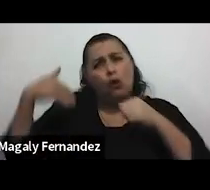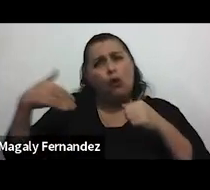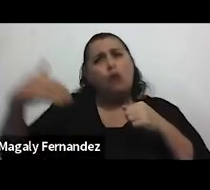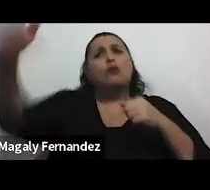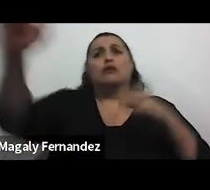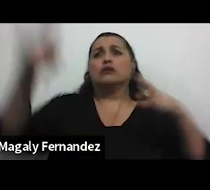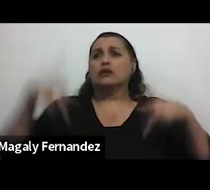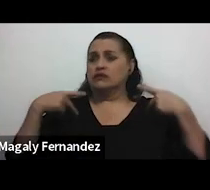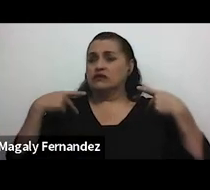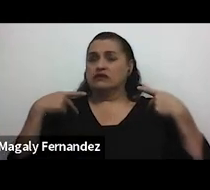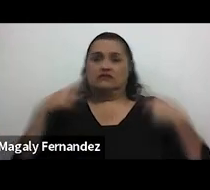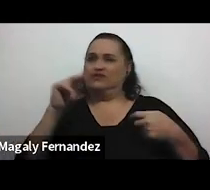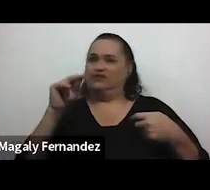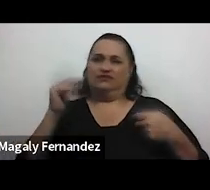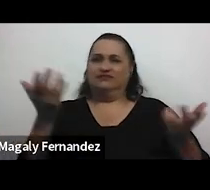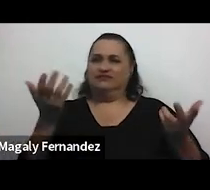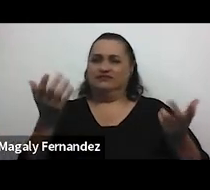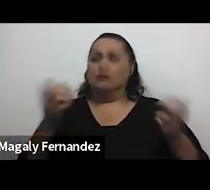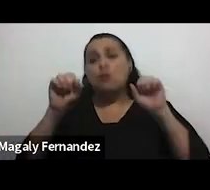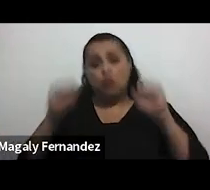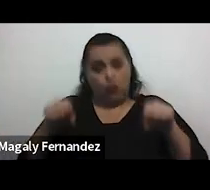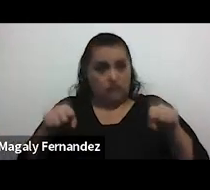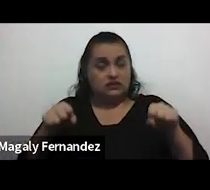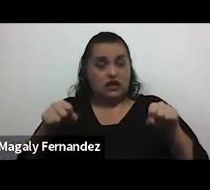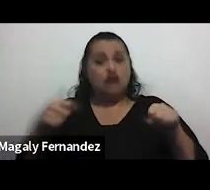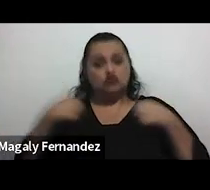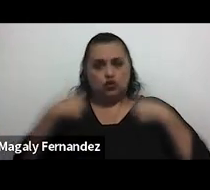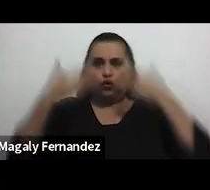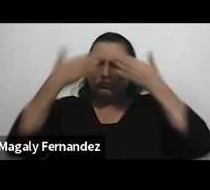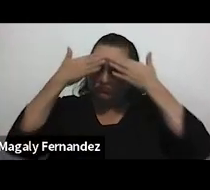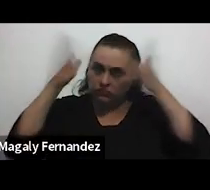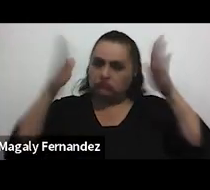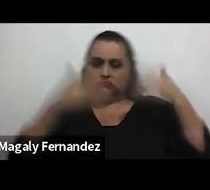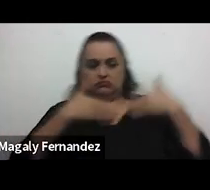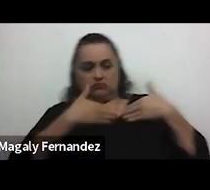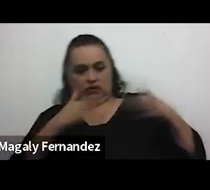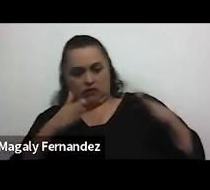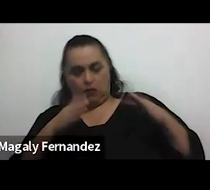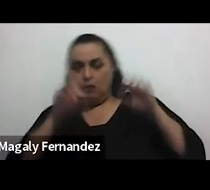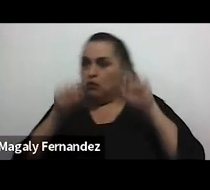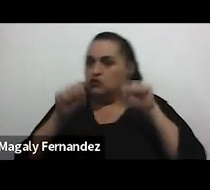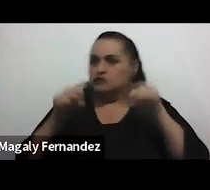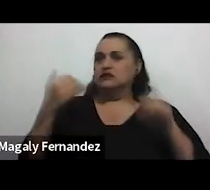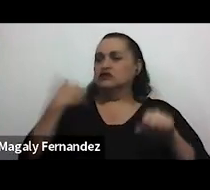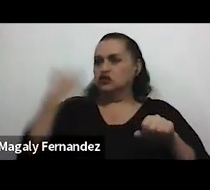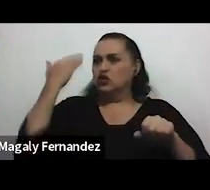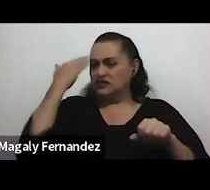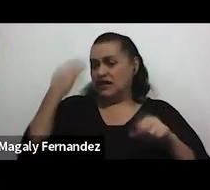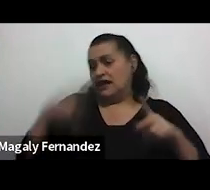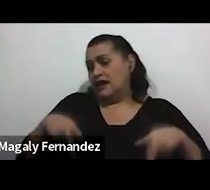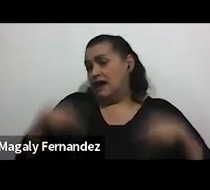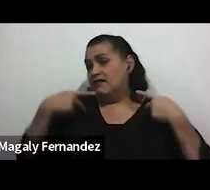nunca va a terminar sino que más bien estoy abierta ante esa posibilidad y sé que en la vida